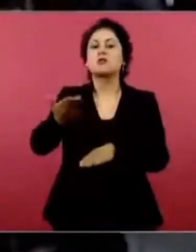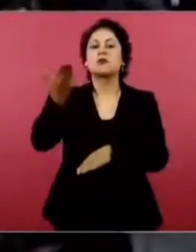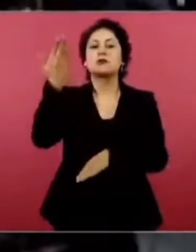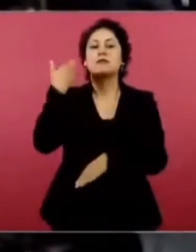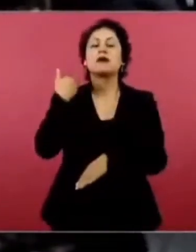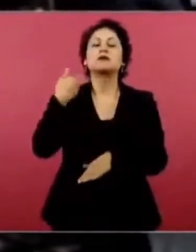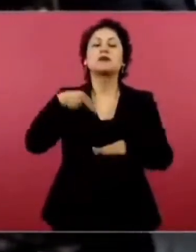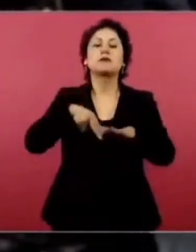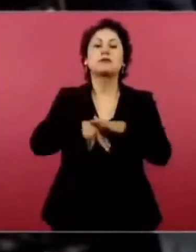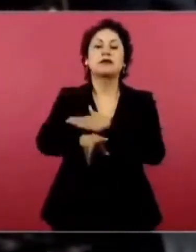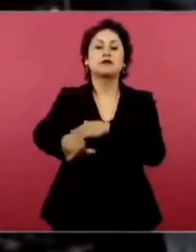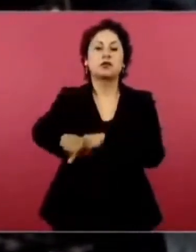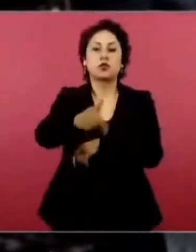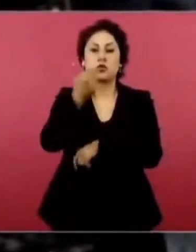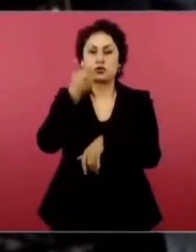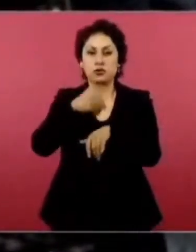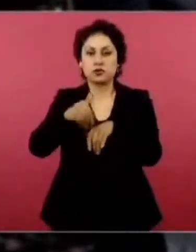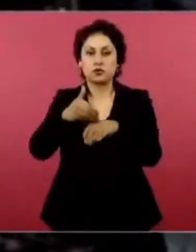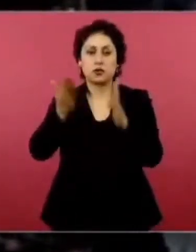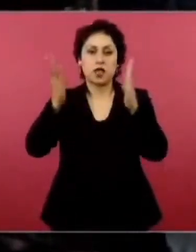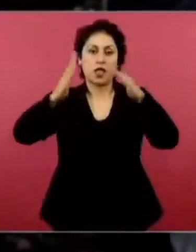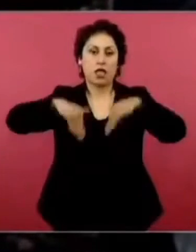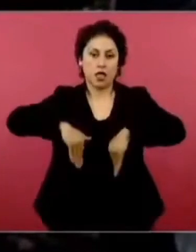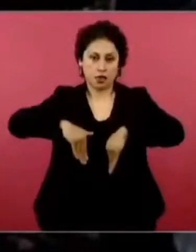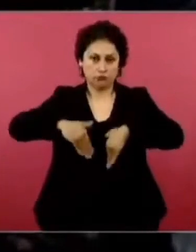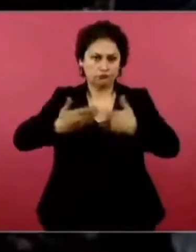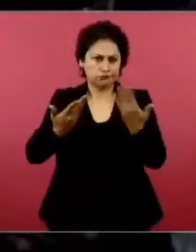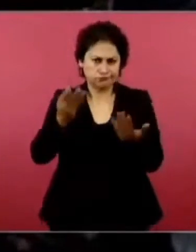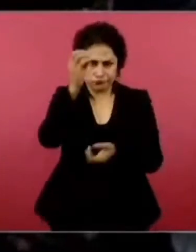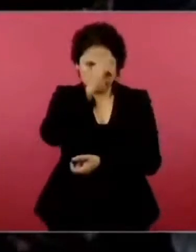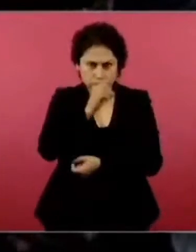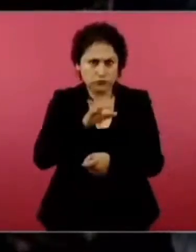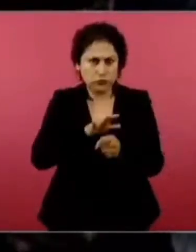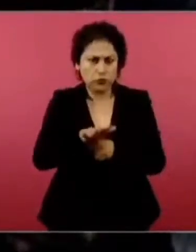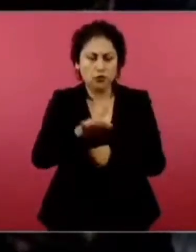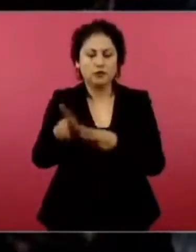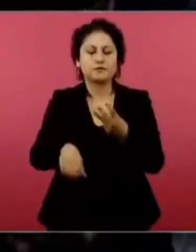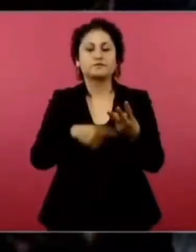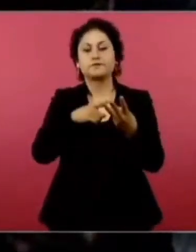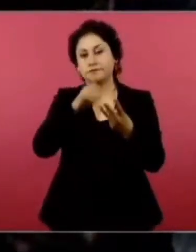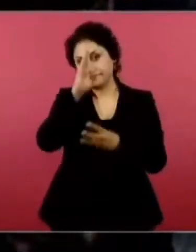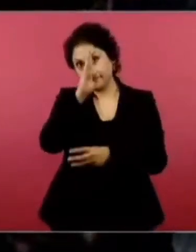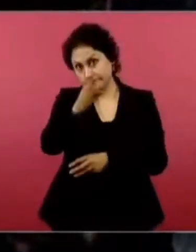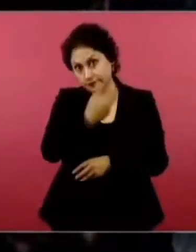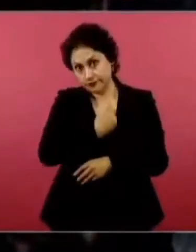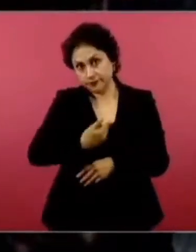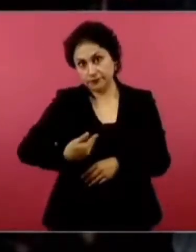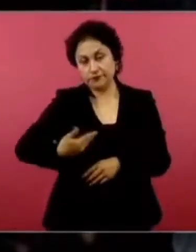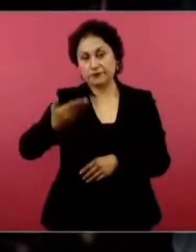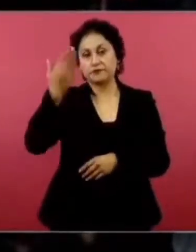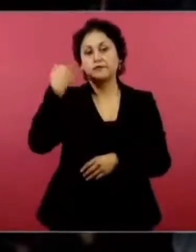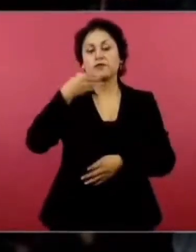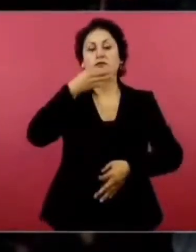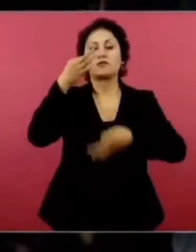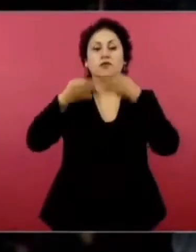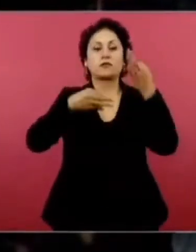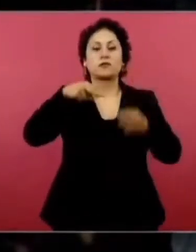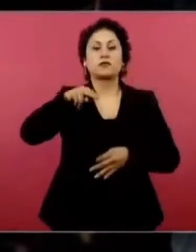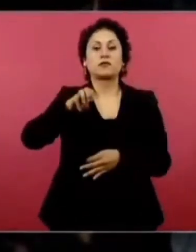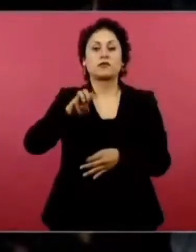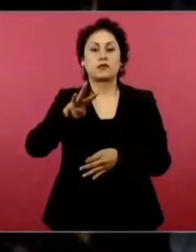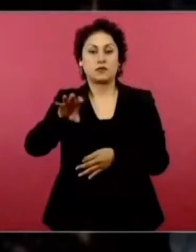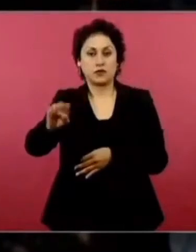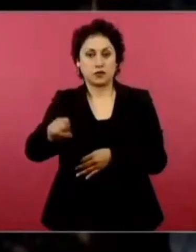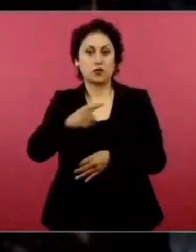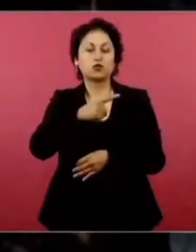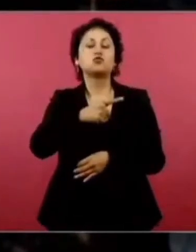presidente, por la noche observé en Fox News un comentario del expresidente Trump a propósito de